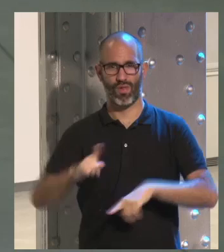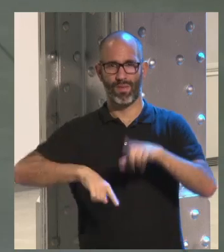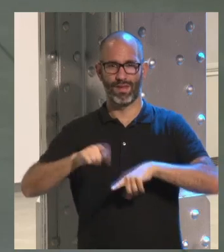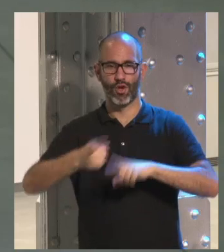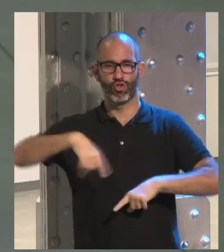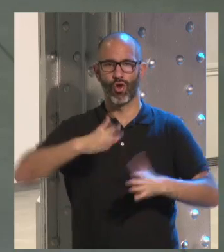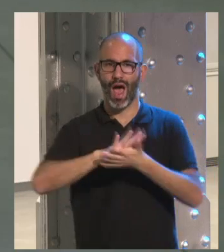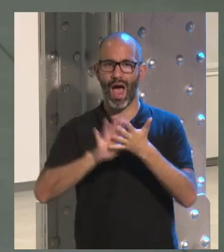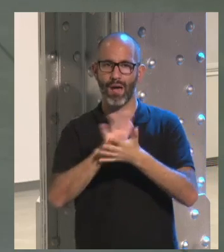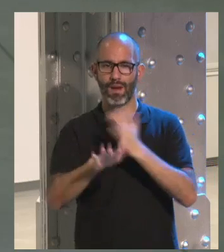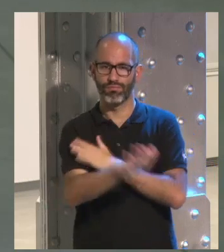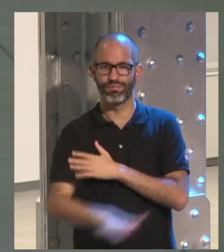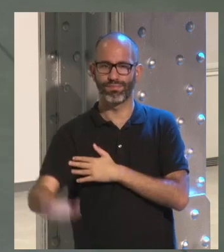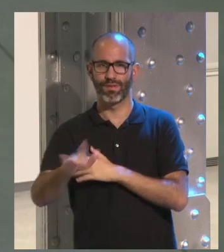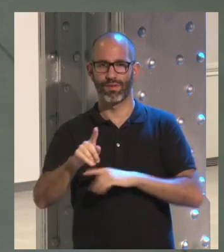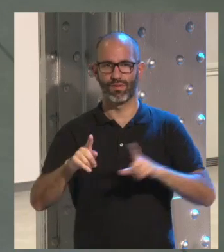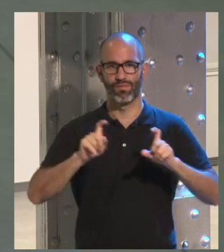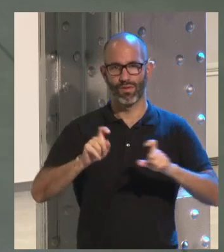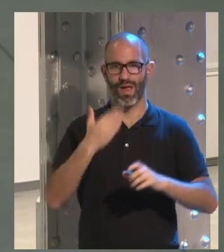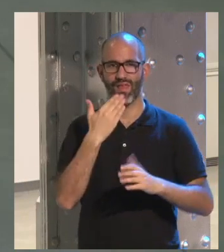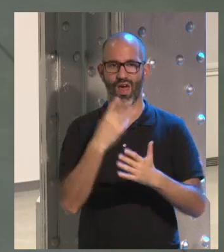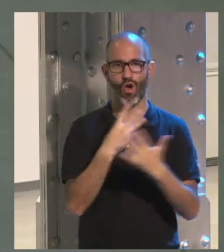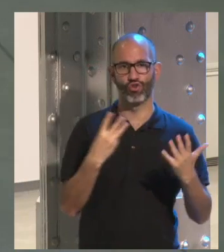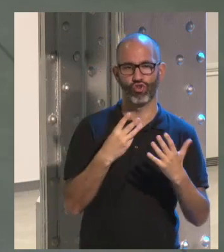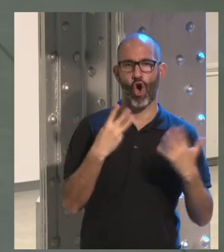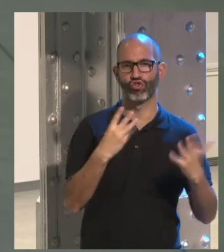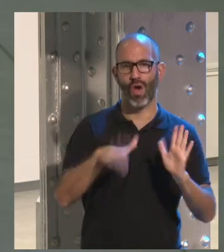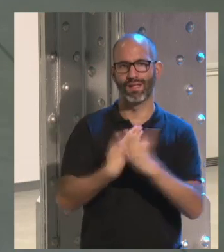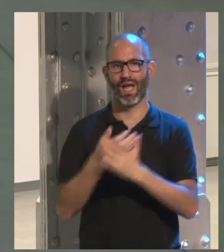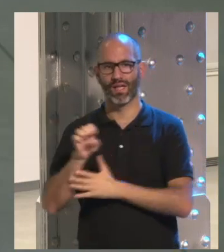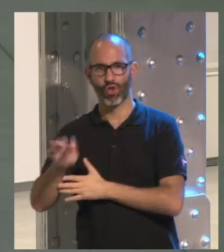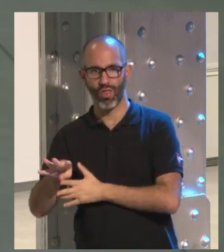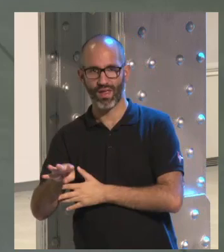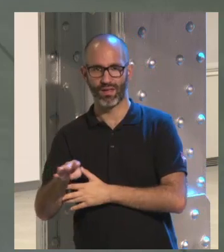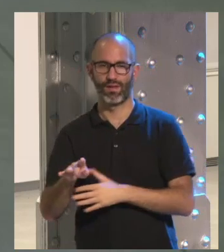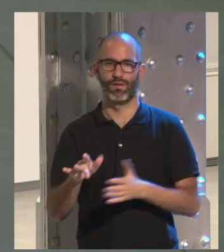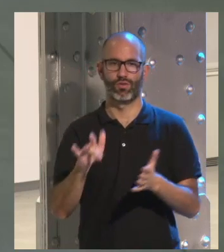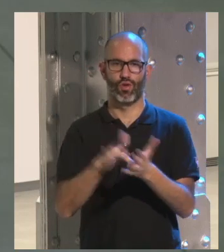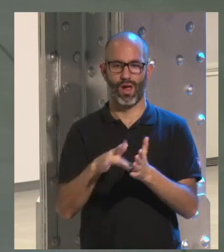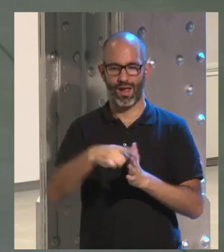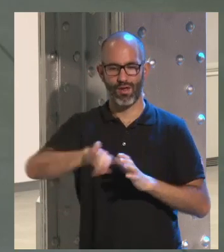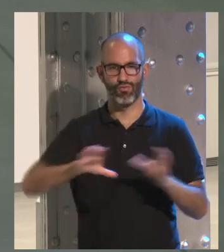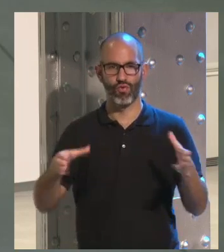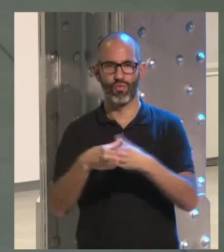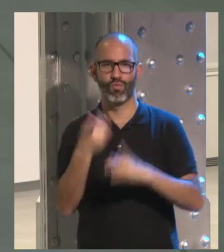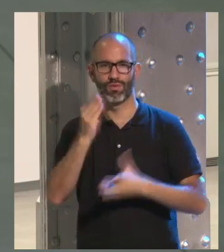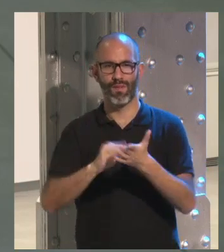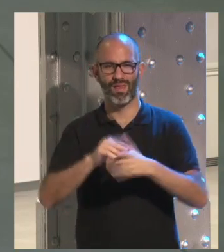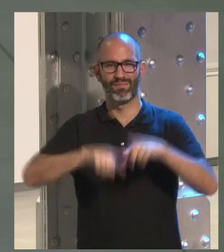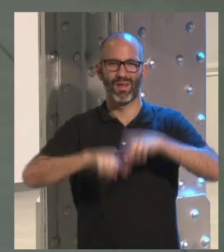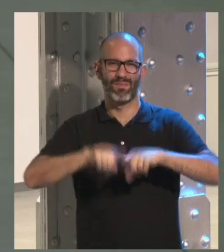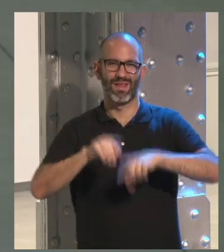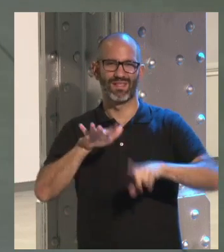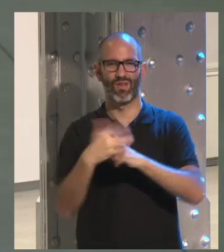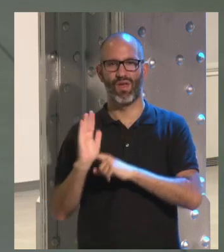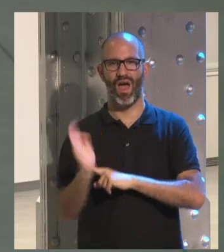niños muy pequeños cuando estamos hablando de niños entre 8 y 14 años donde afectan a veces a cualquier persona